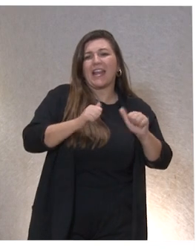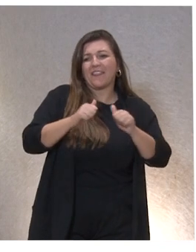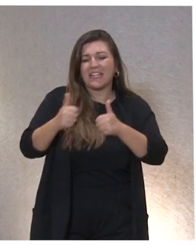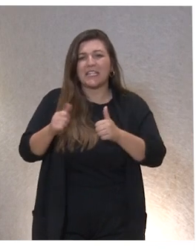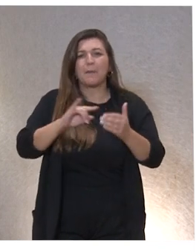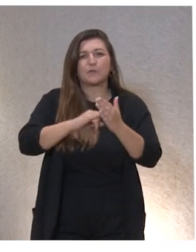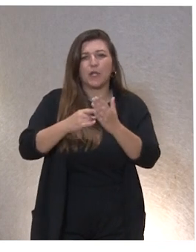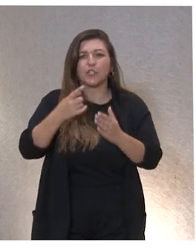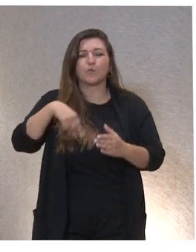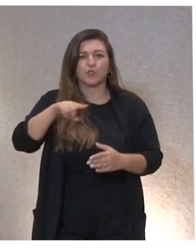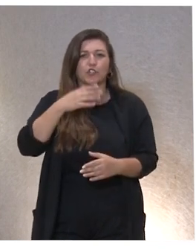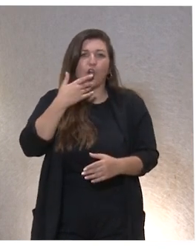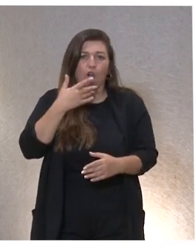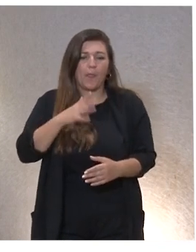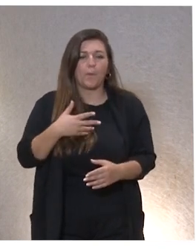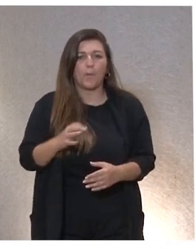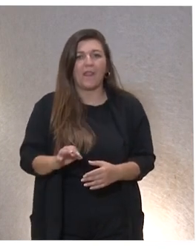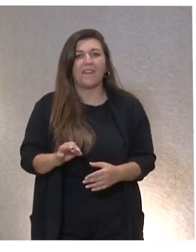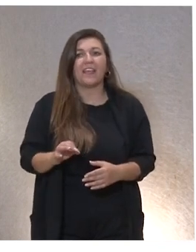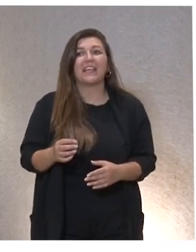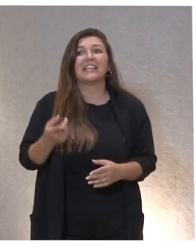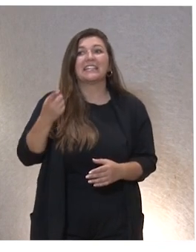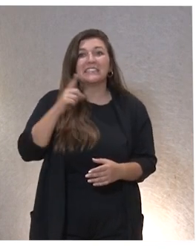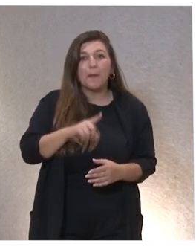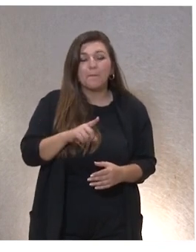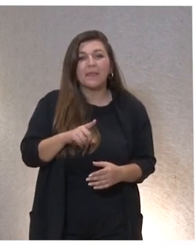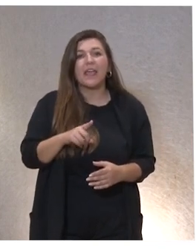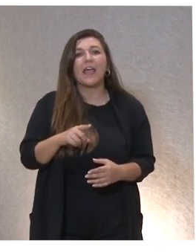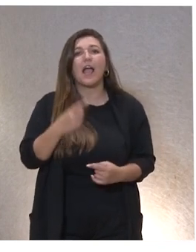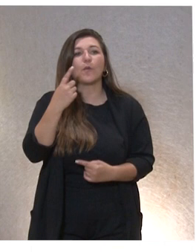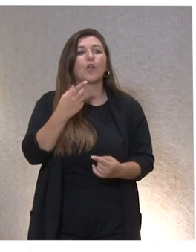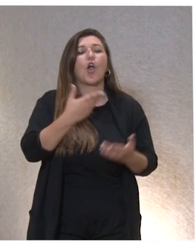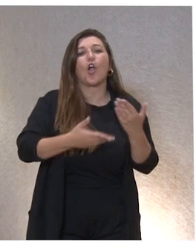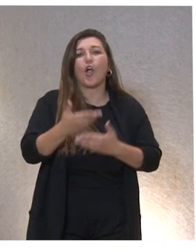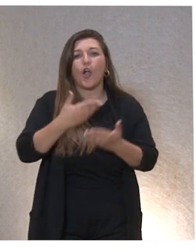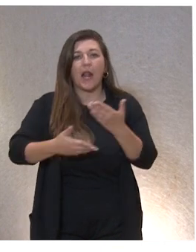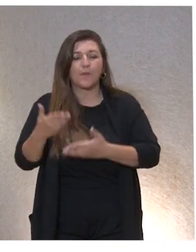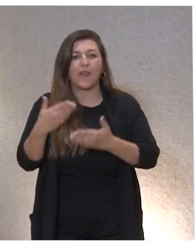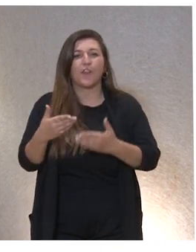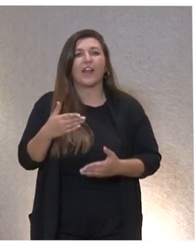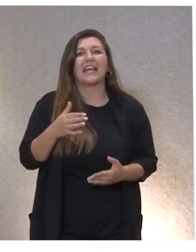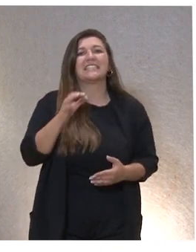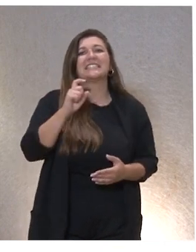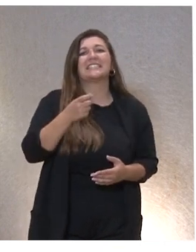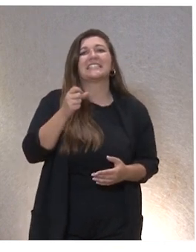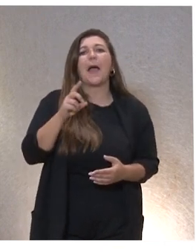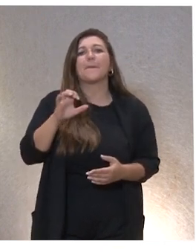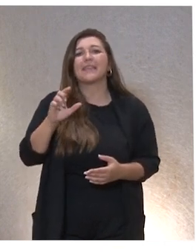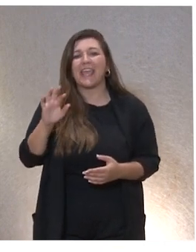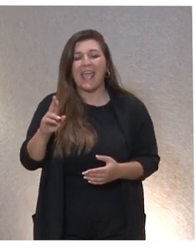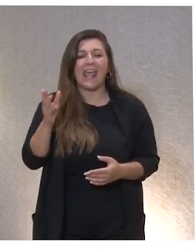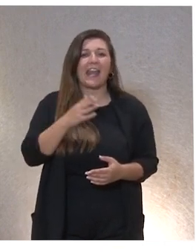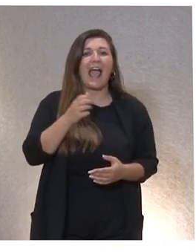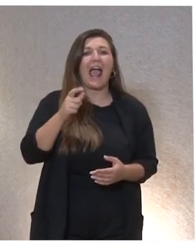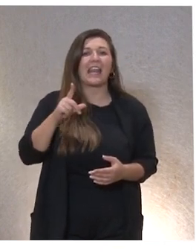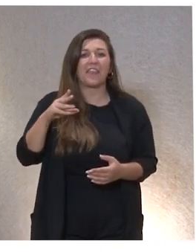conocéis y también hemos tenido la suerte de contar con valiosos colaboradores como Xavier Echeverría y Marije Goicochea y aprovecho